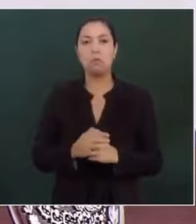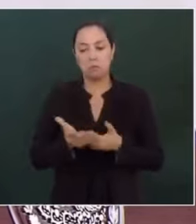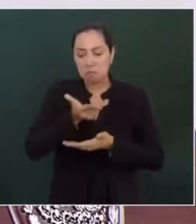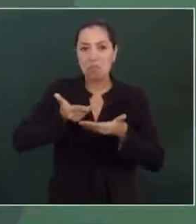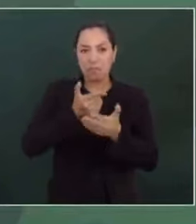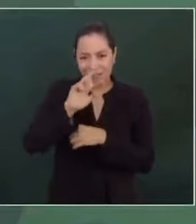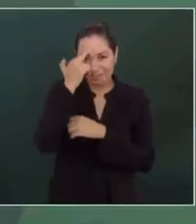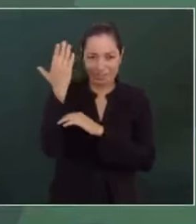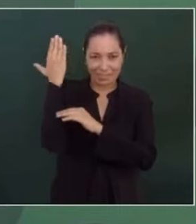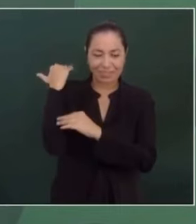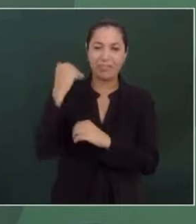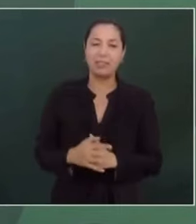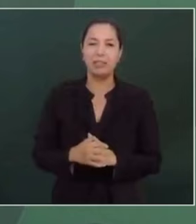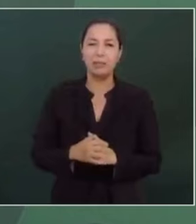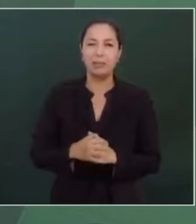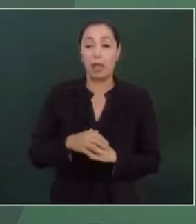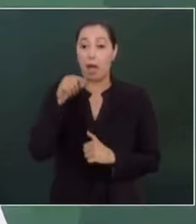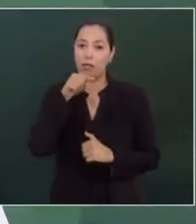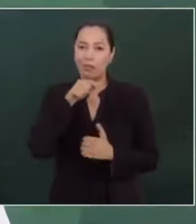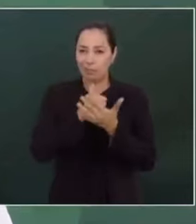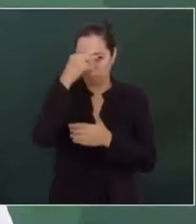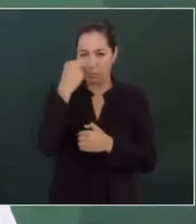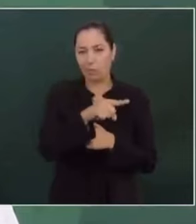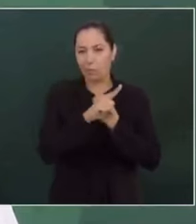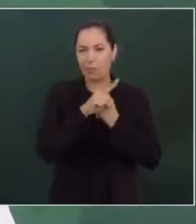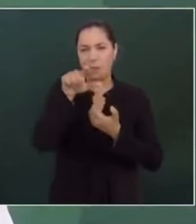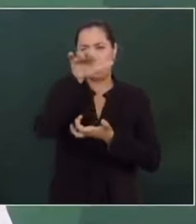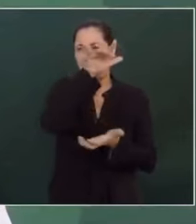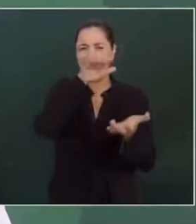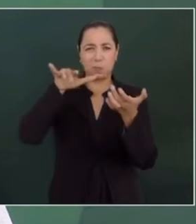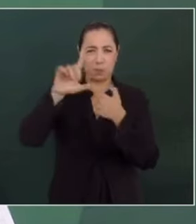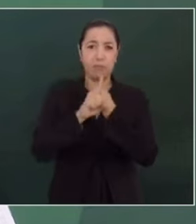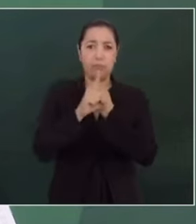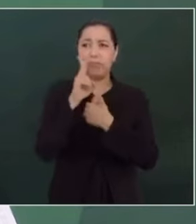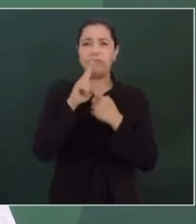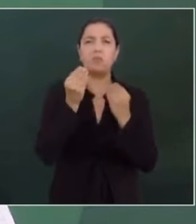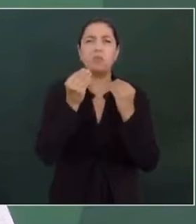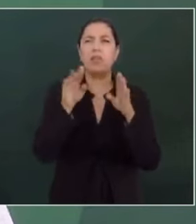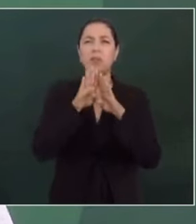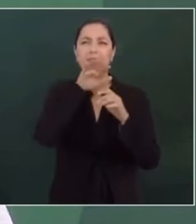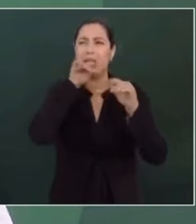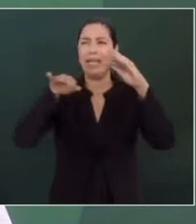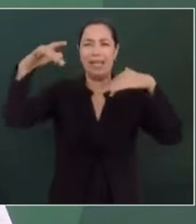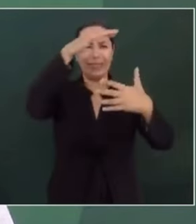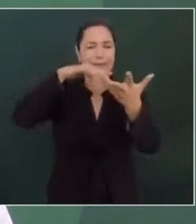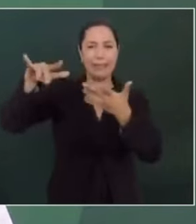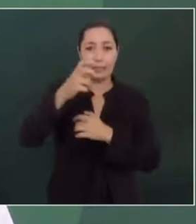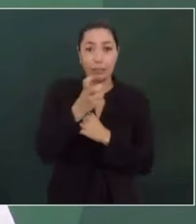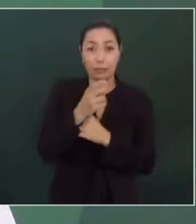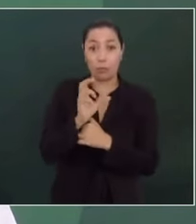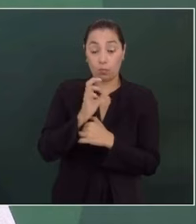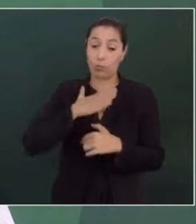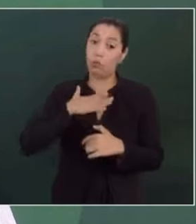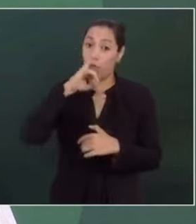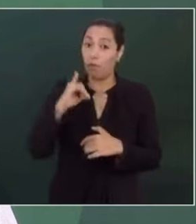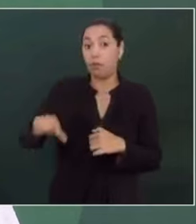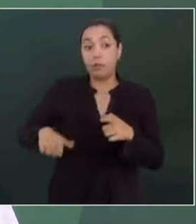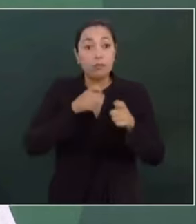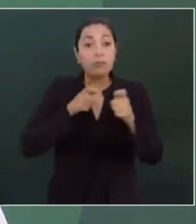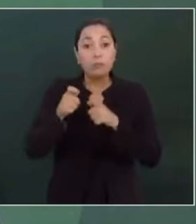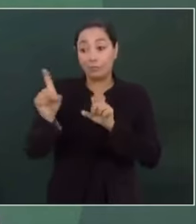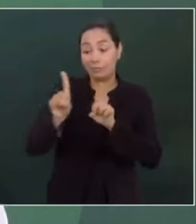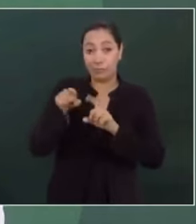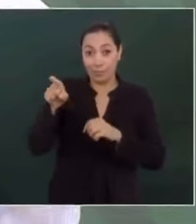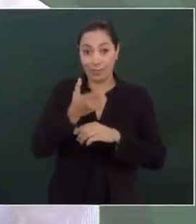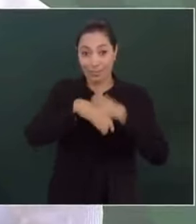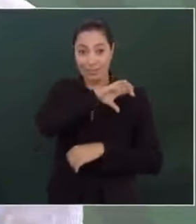¿Se acuerdan ustedes que antes había en la Ciudad de México un problema ambiental, de mucha contaminación? Pues durante el tiempo que yo fui jefe de gobierno y Claudia